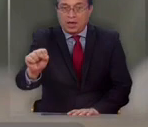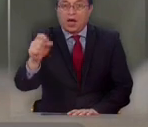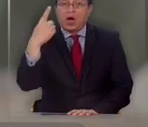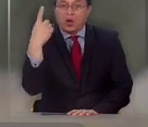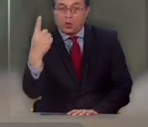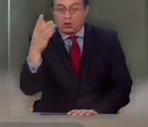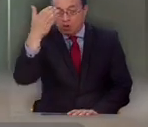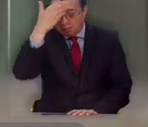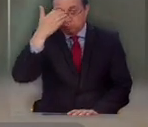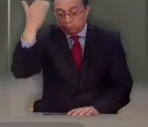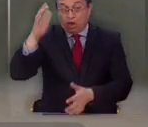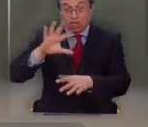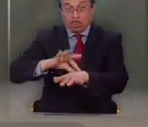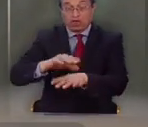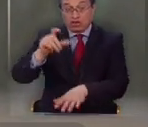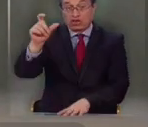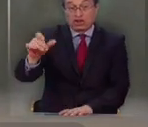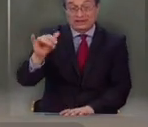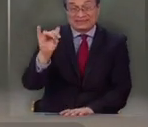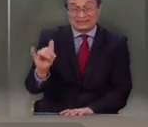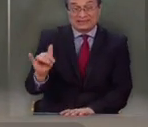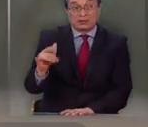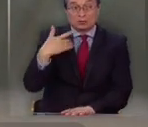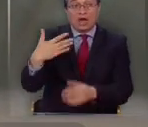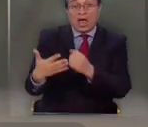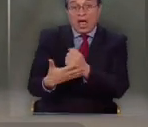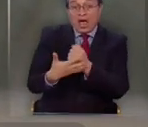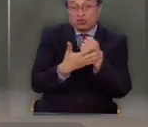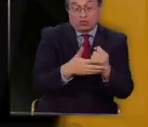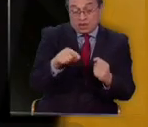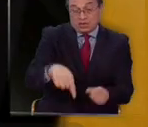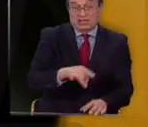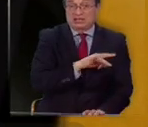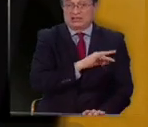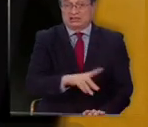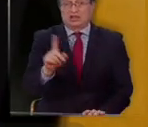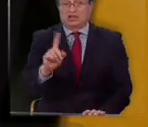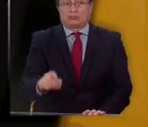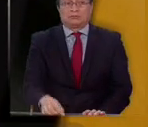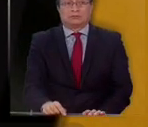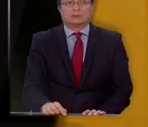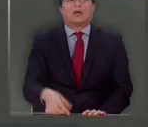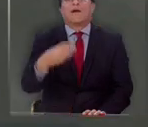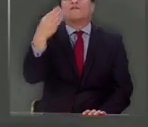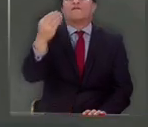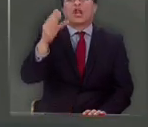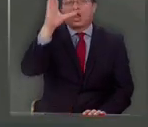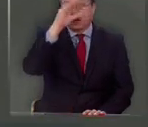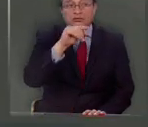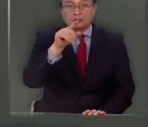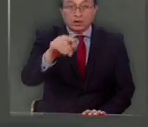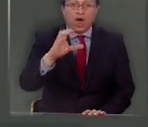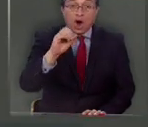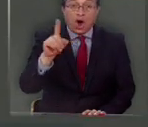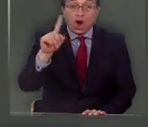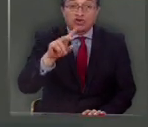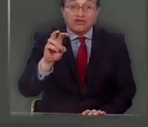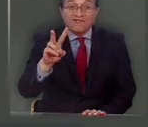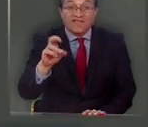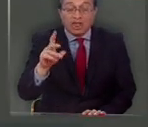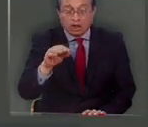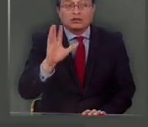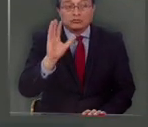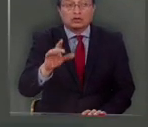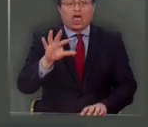trata de un profesional de la salud, la ayuda no es para nuestro país. Buenas noches. Don Osvaldo, y si yo le leo,